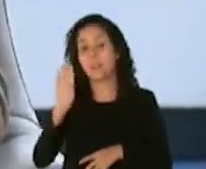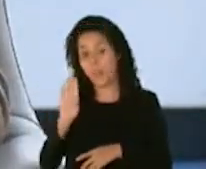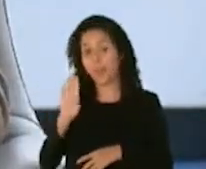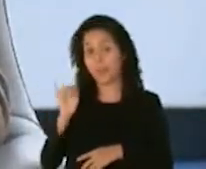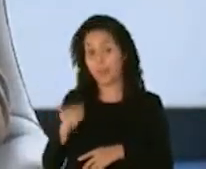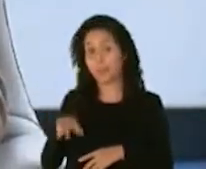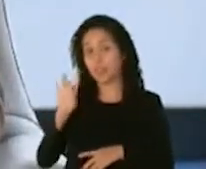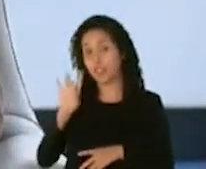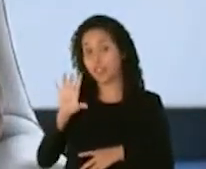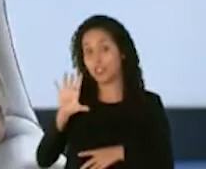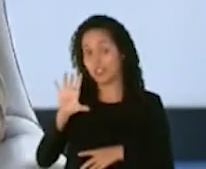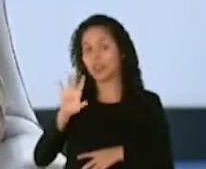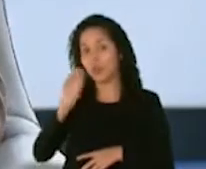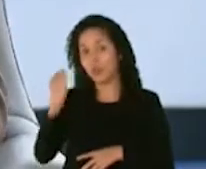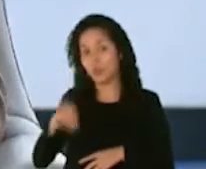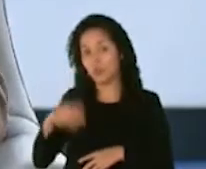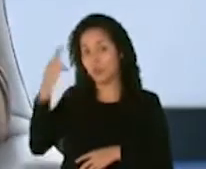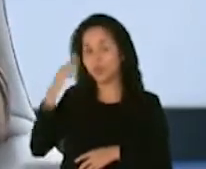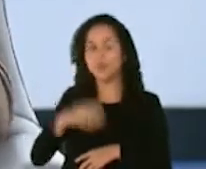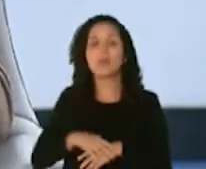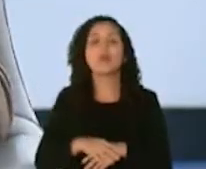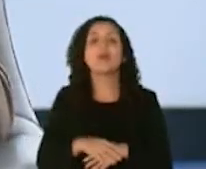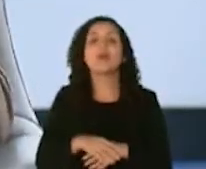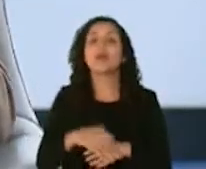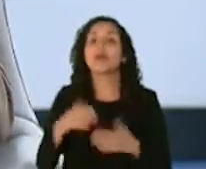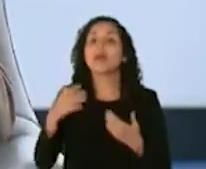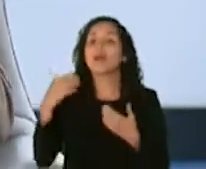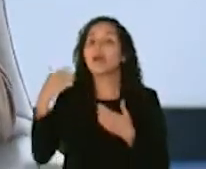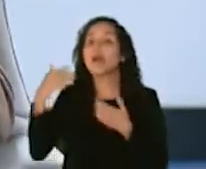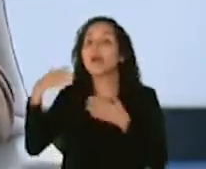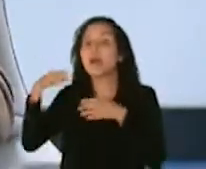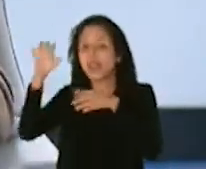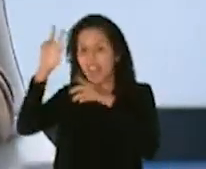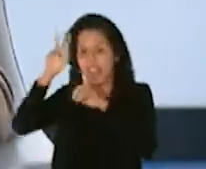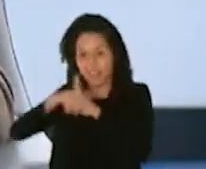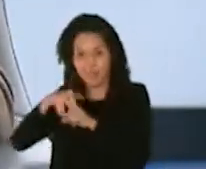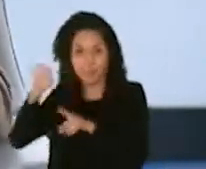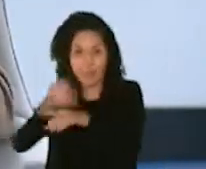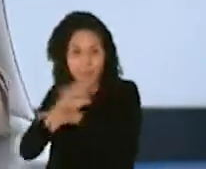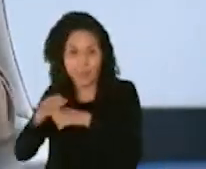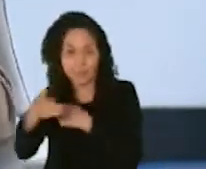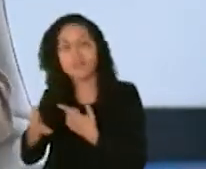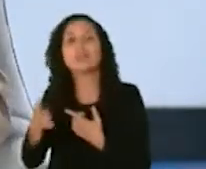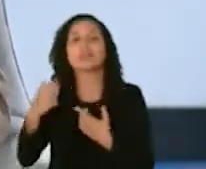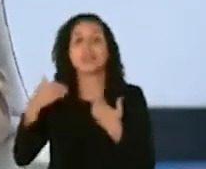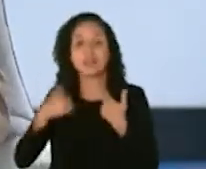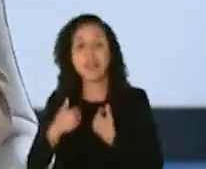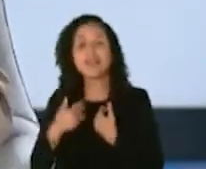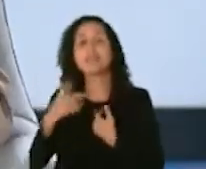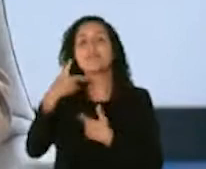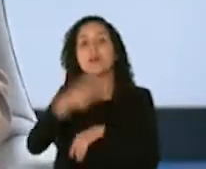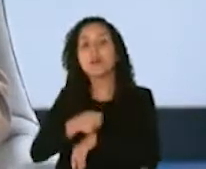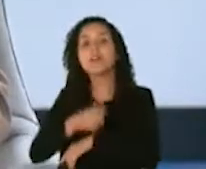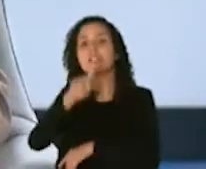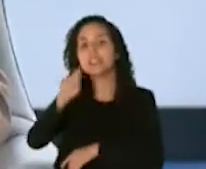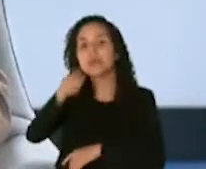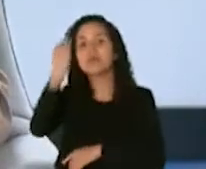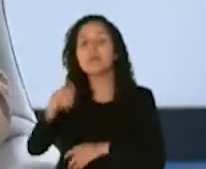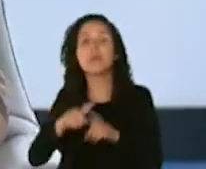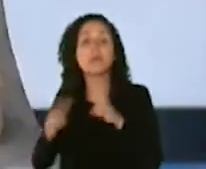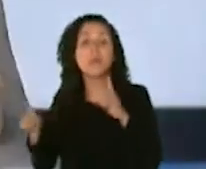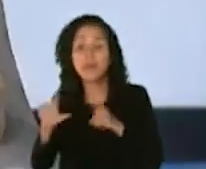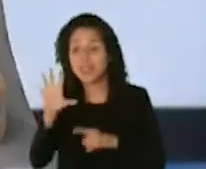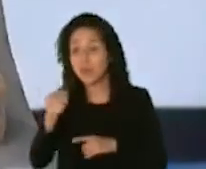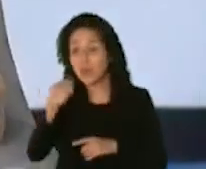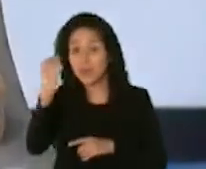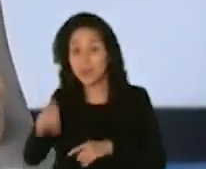ahora la efectividad podemos tener una vacuna que sea 100% efectiva pero si logramos nada más que vacunar 50% de la población